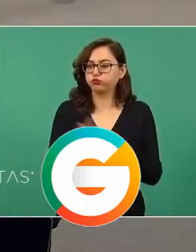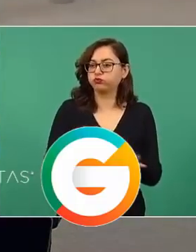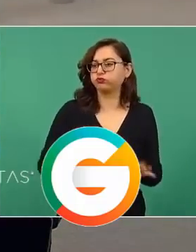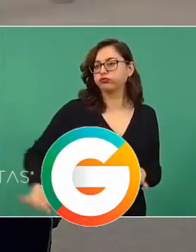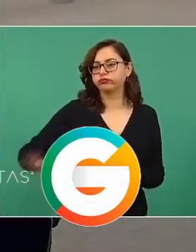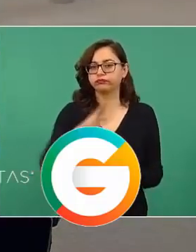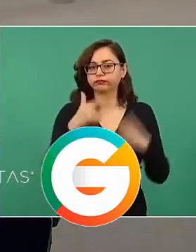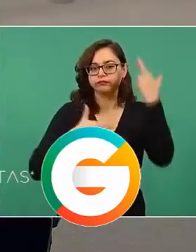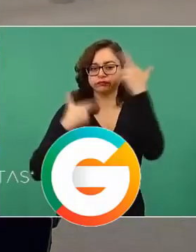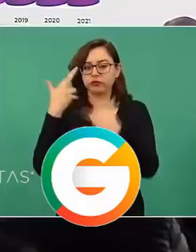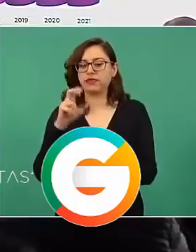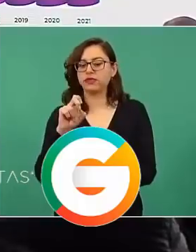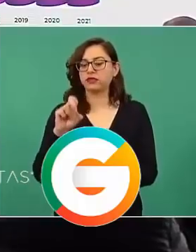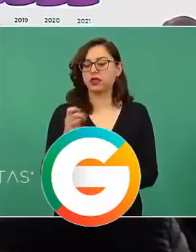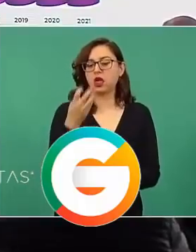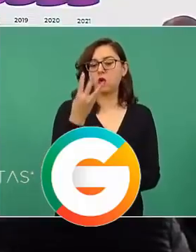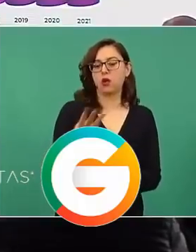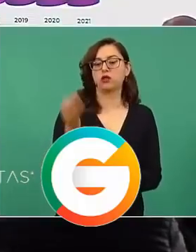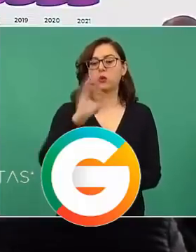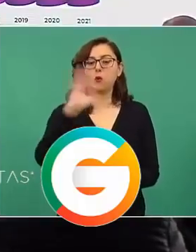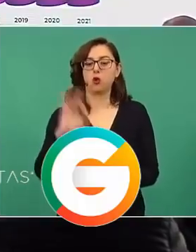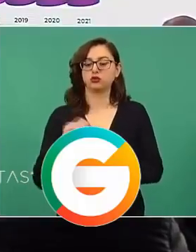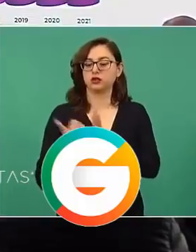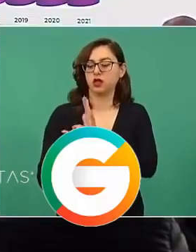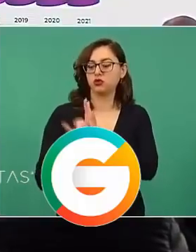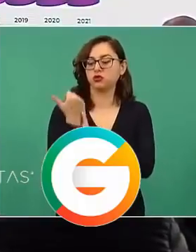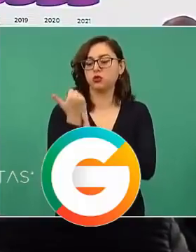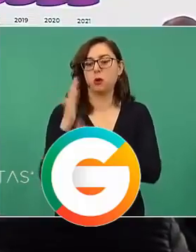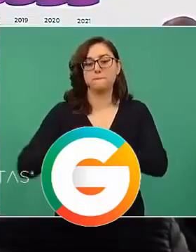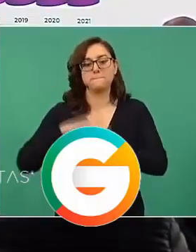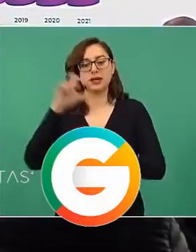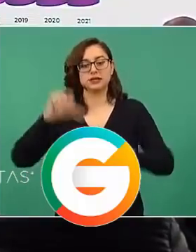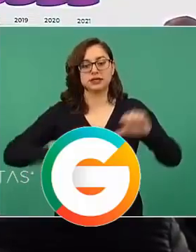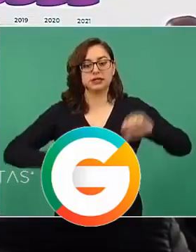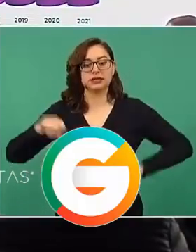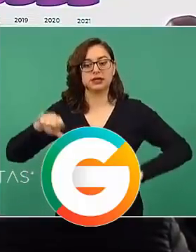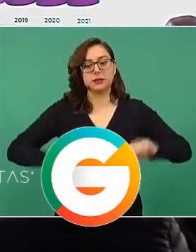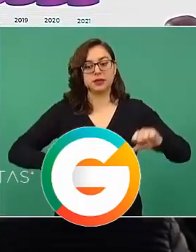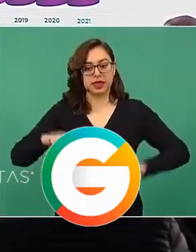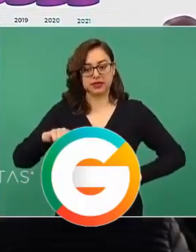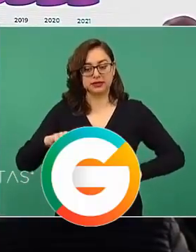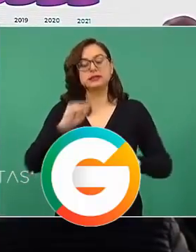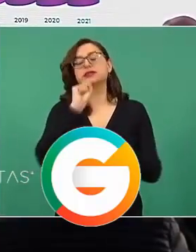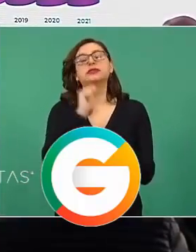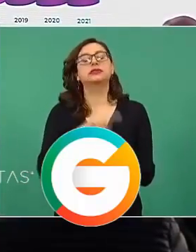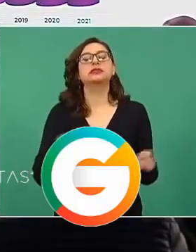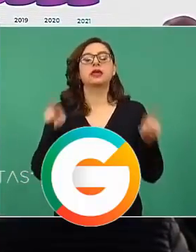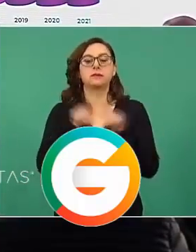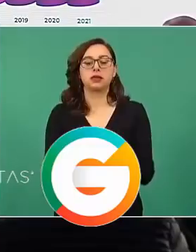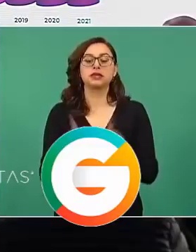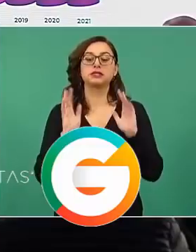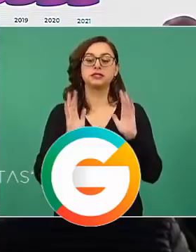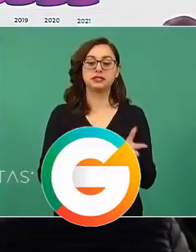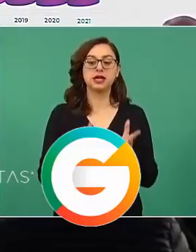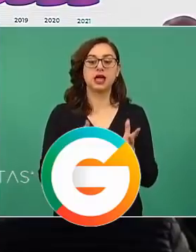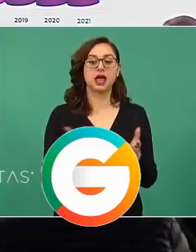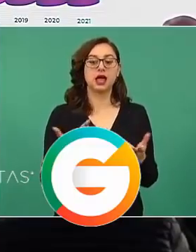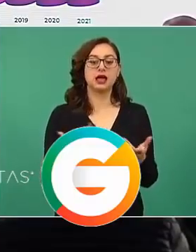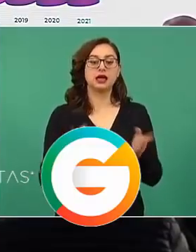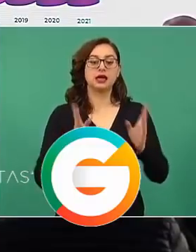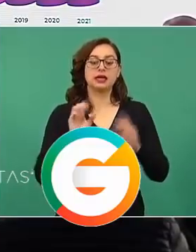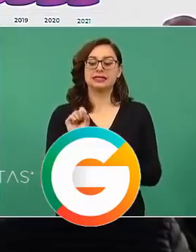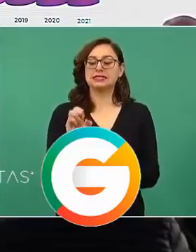incrementado un 34 por ciento las acciones. Se capacitaron a oficiales de la Marina,